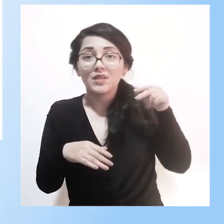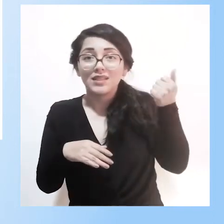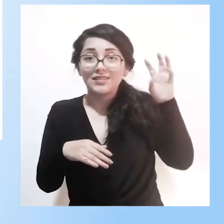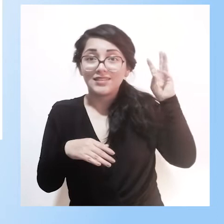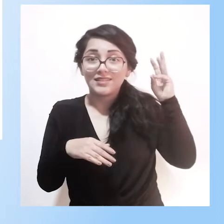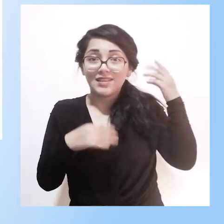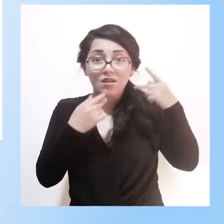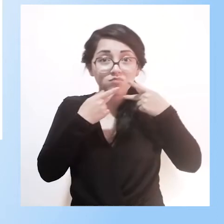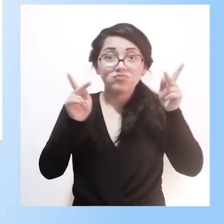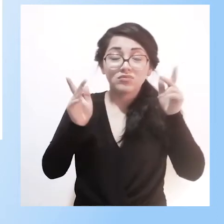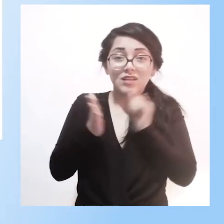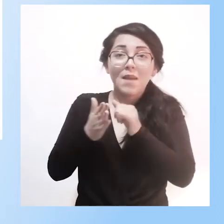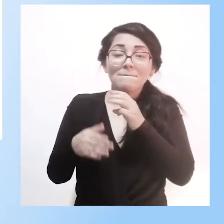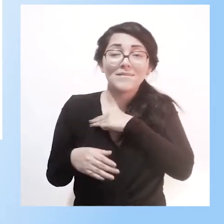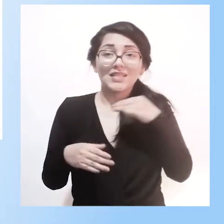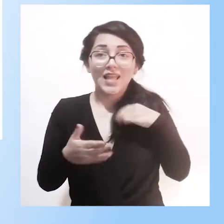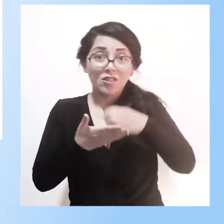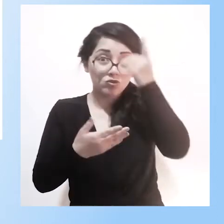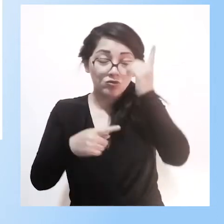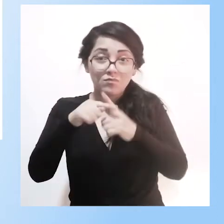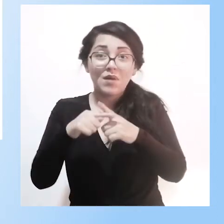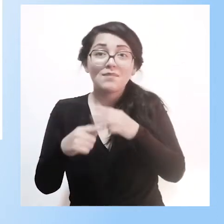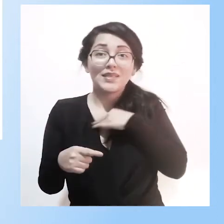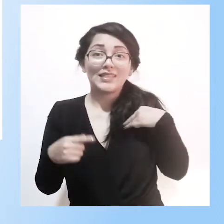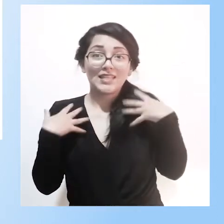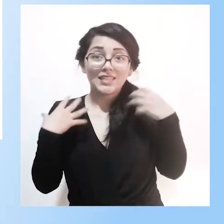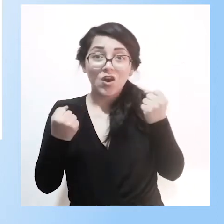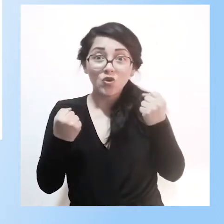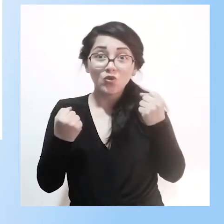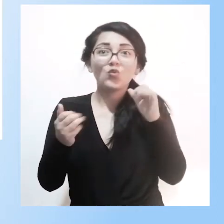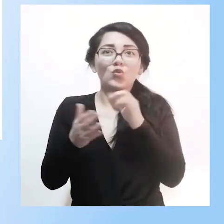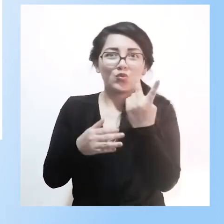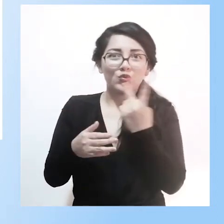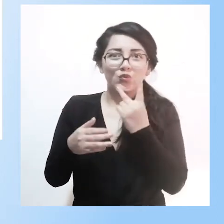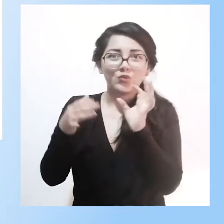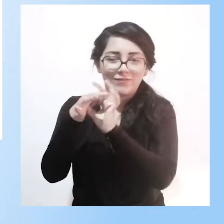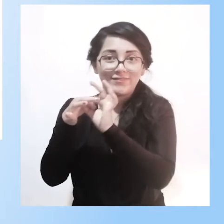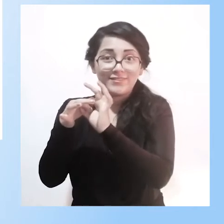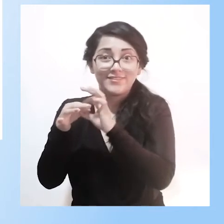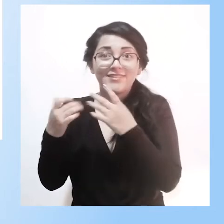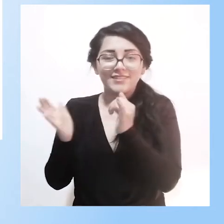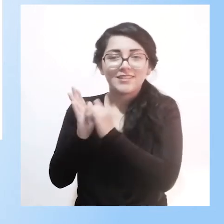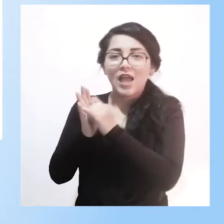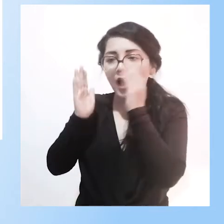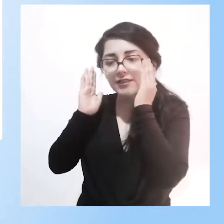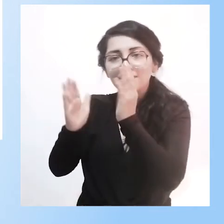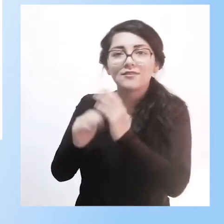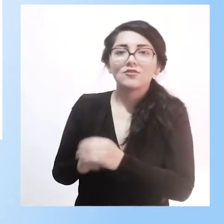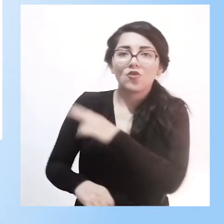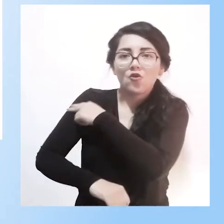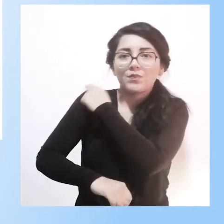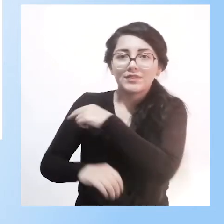entre el Ministerio de Educación y el Ministerio de Salud Pública, para el funcionamiento del programa de atención educativa hospitalaria y domiciliaria,